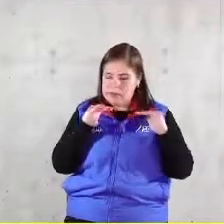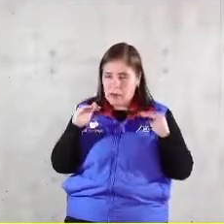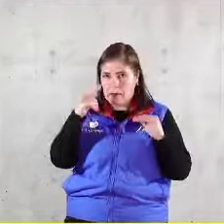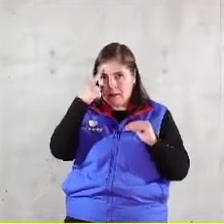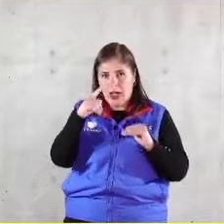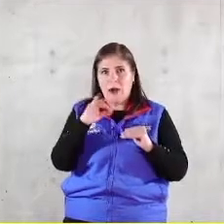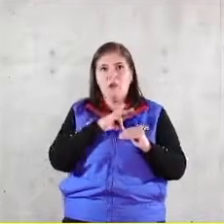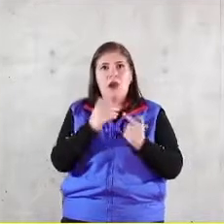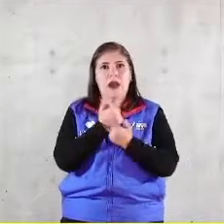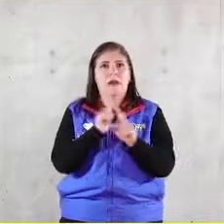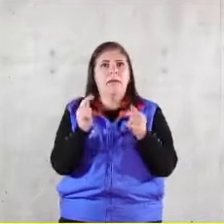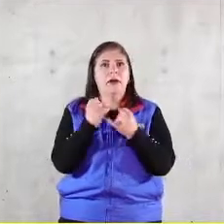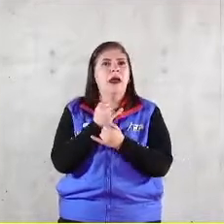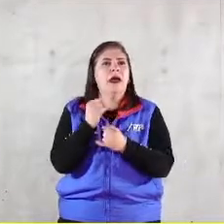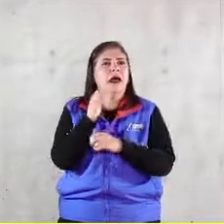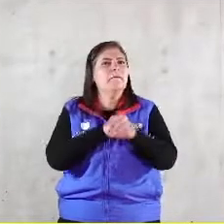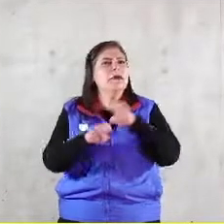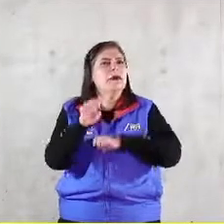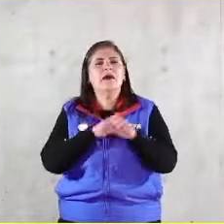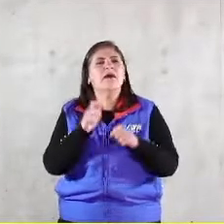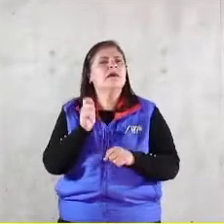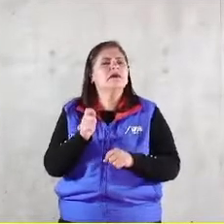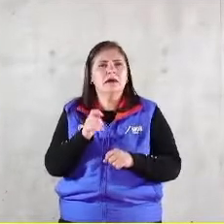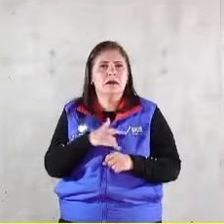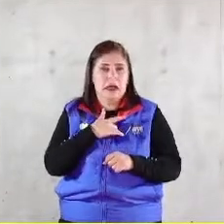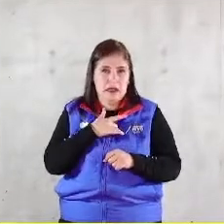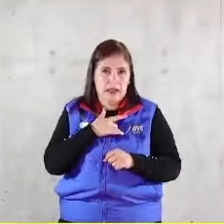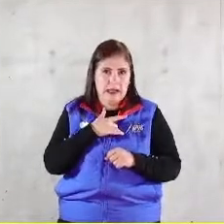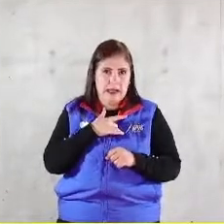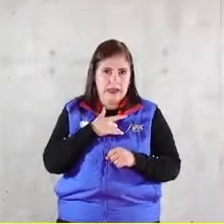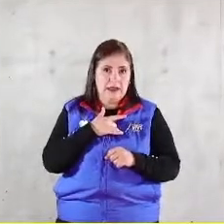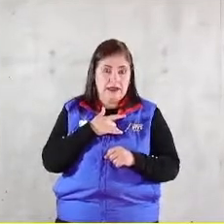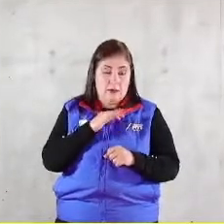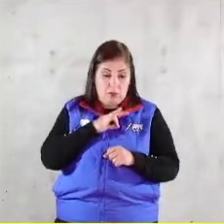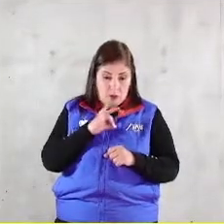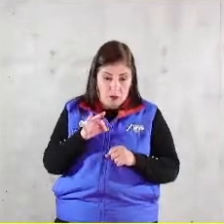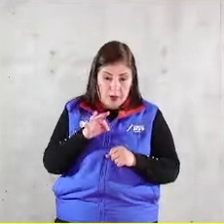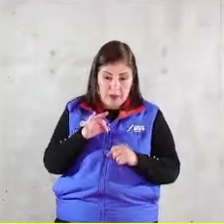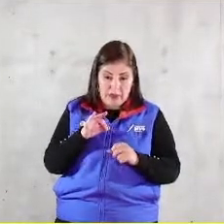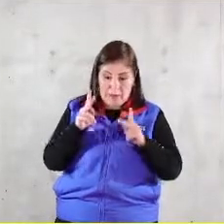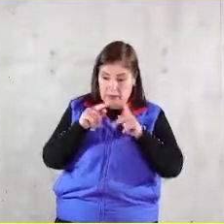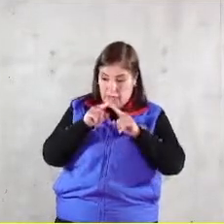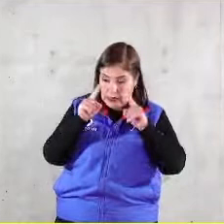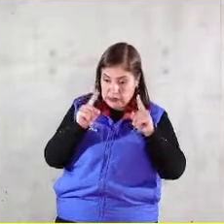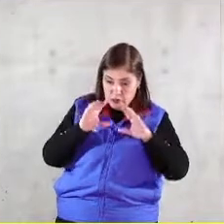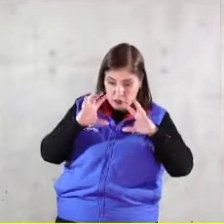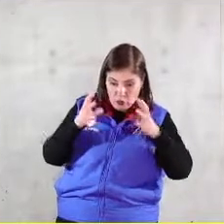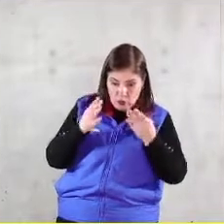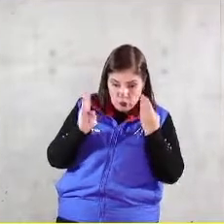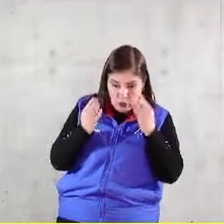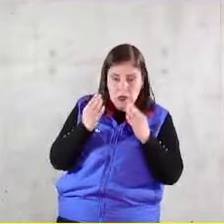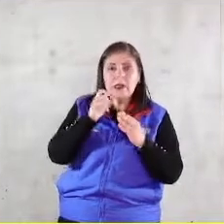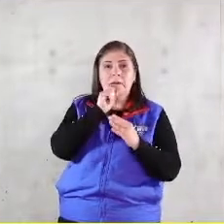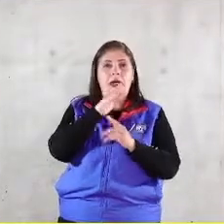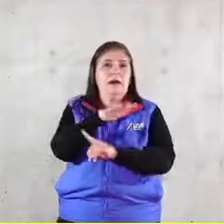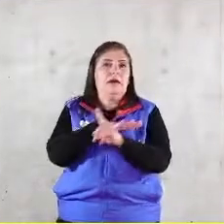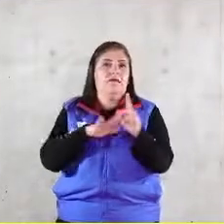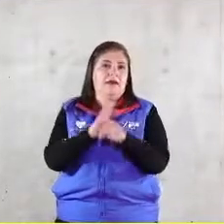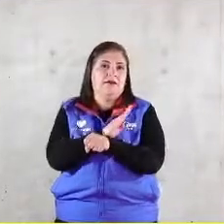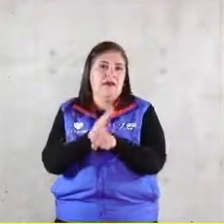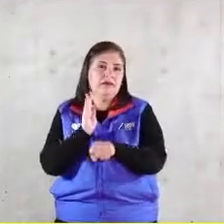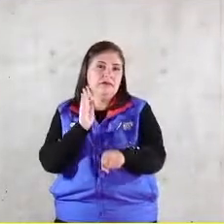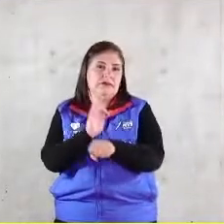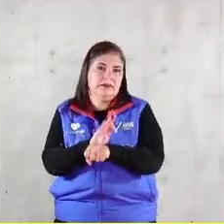sistema de libre empresa no sólo dependerá la estabilidad social sino la paz del mundo y creo que hoy lo vamos teniendo muy claro